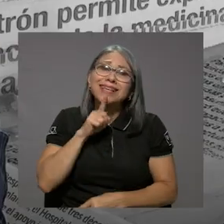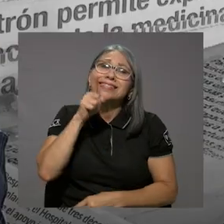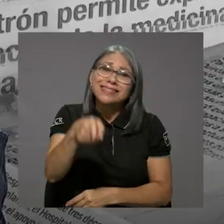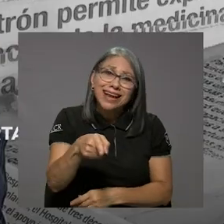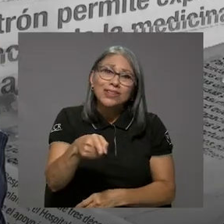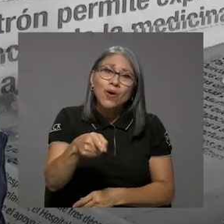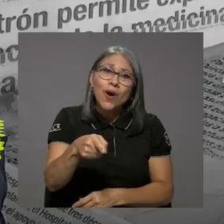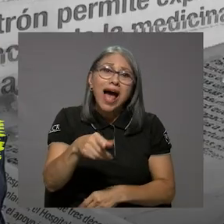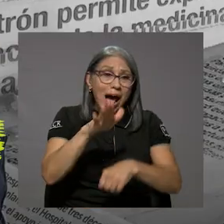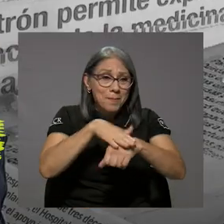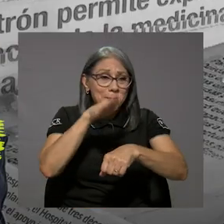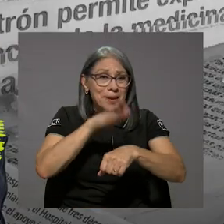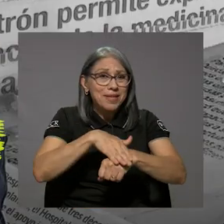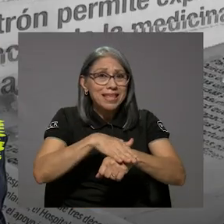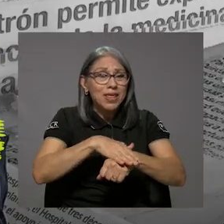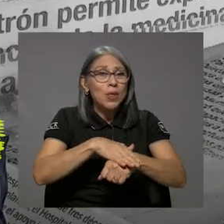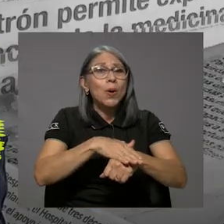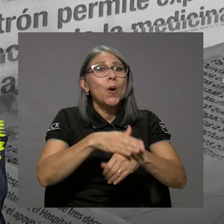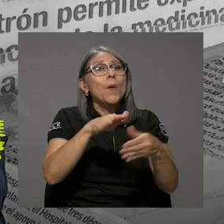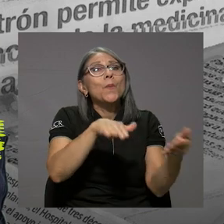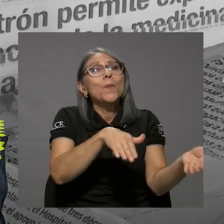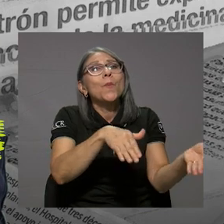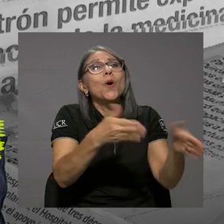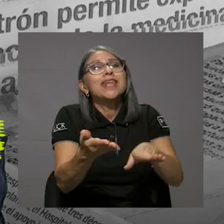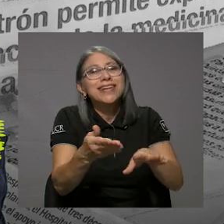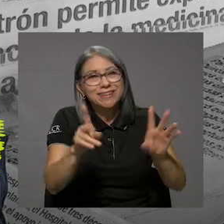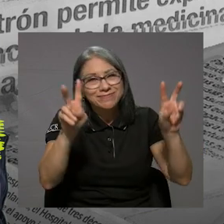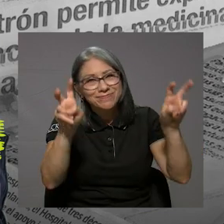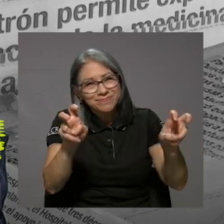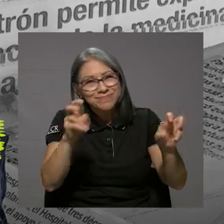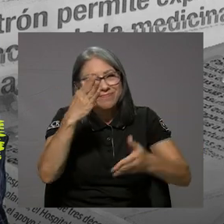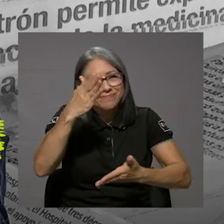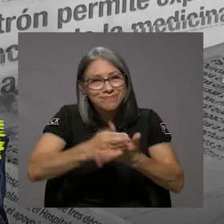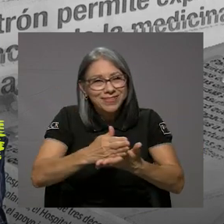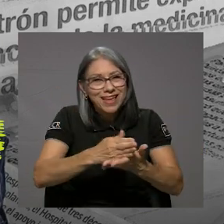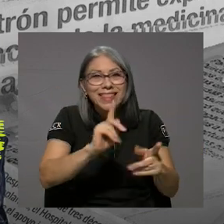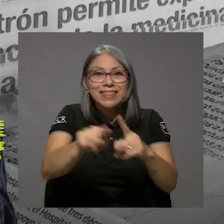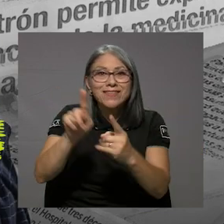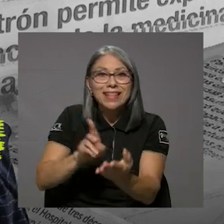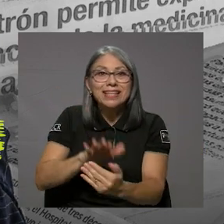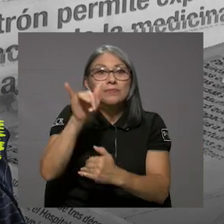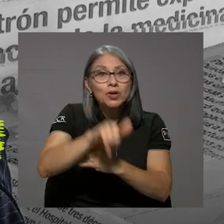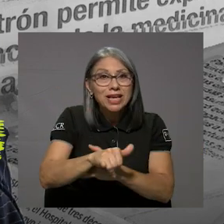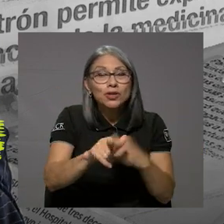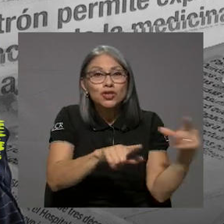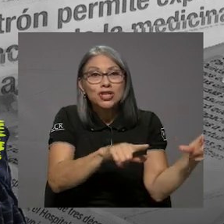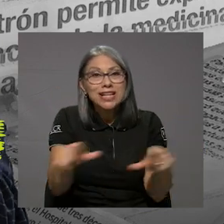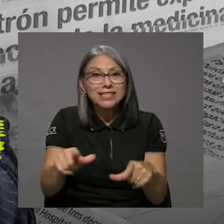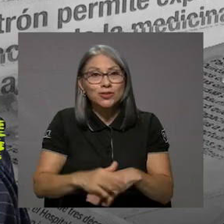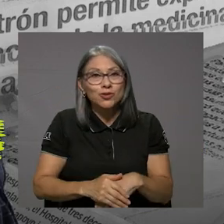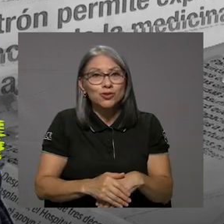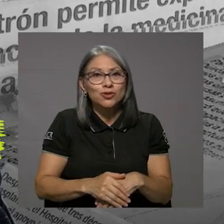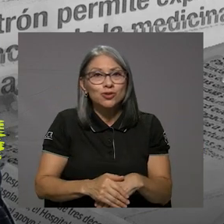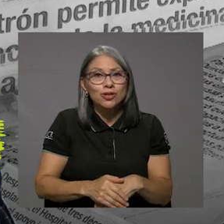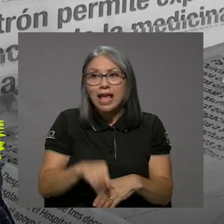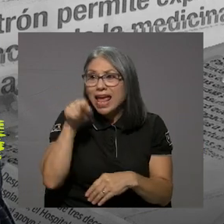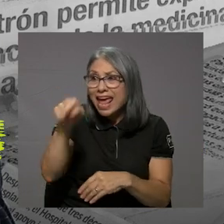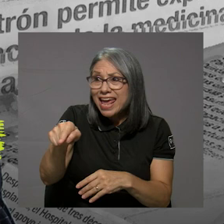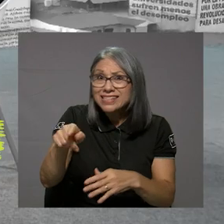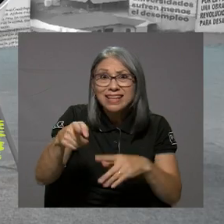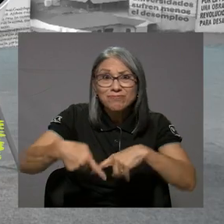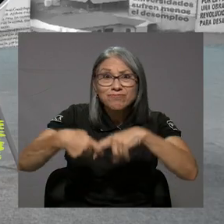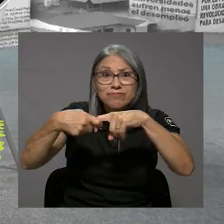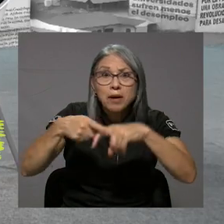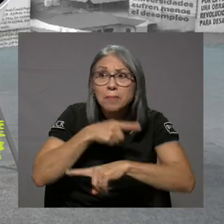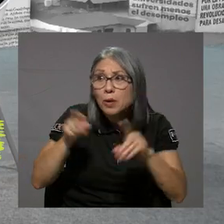varios proyectos listos para ejecutarse, bueno, que dejaron morir ese, pero ¿por qué no lo vuelven a